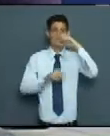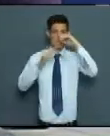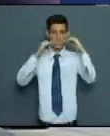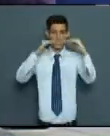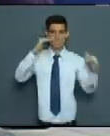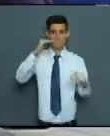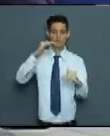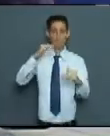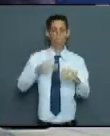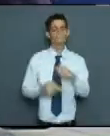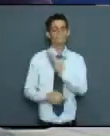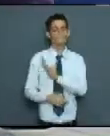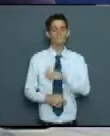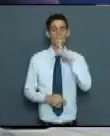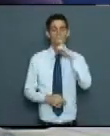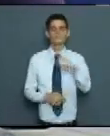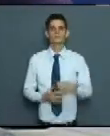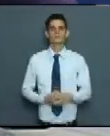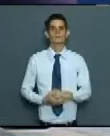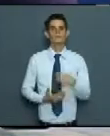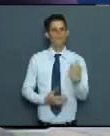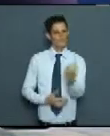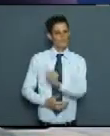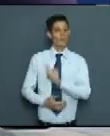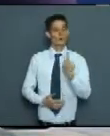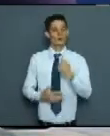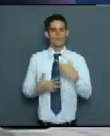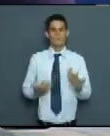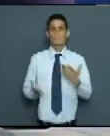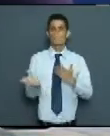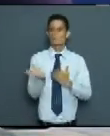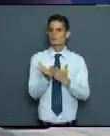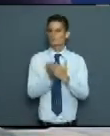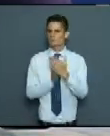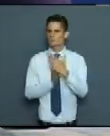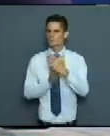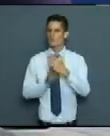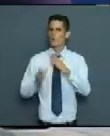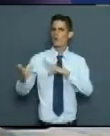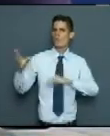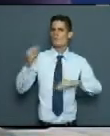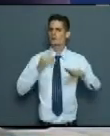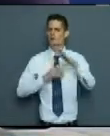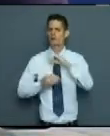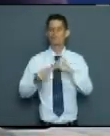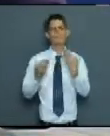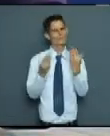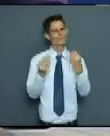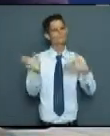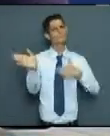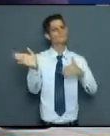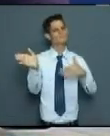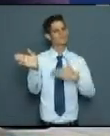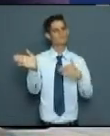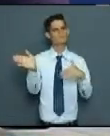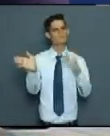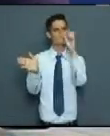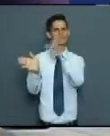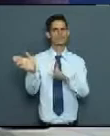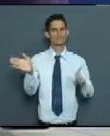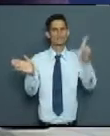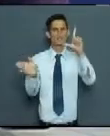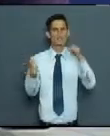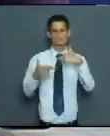pediátricas lamentablemente. Nosotros vamos a continuar conversando sobre las indisciplinas sociales y también lo que se hace